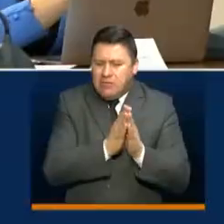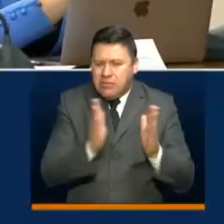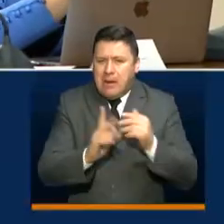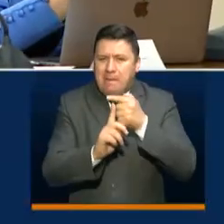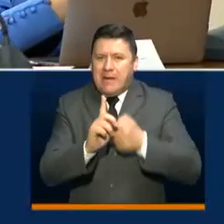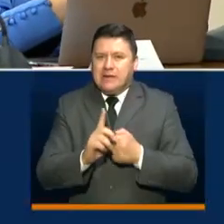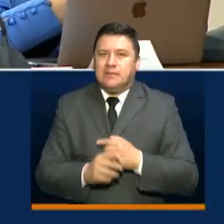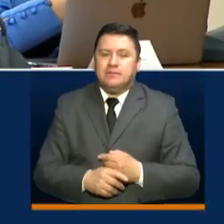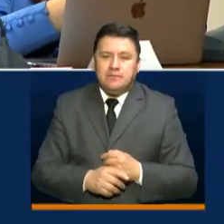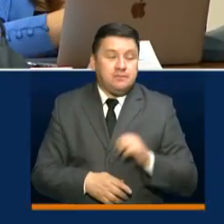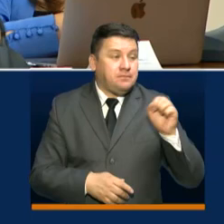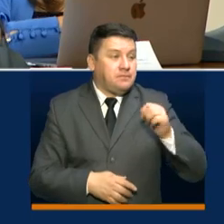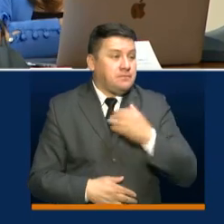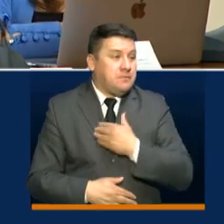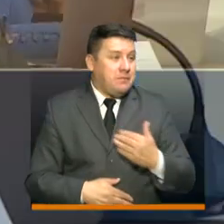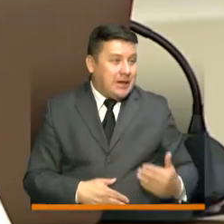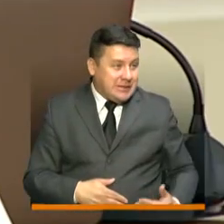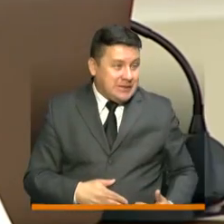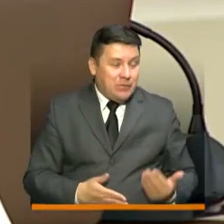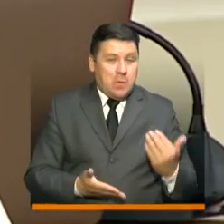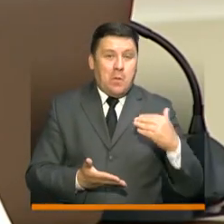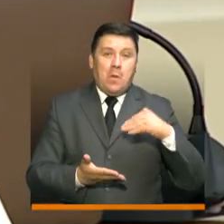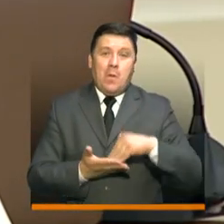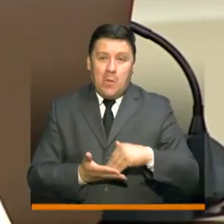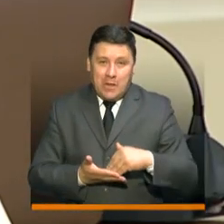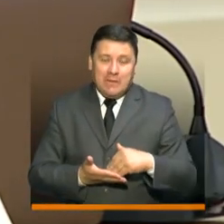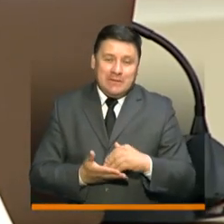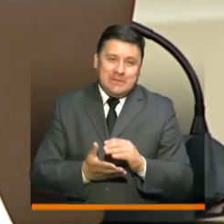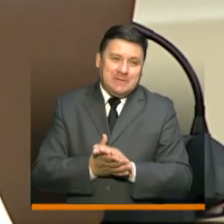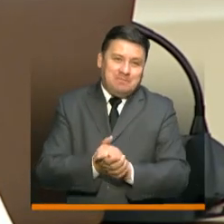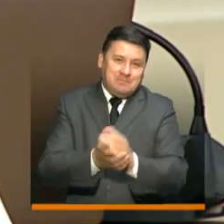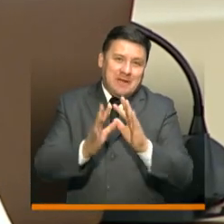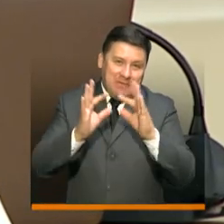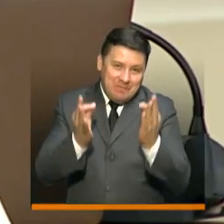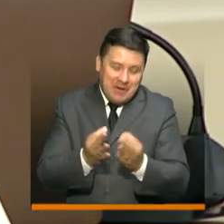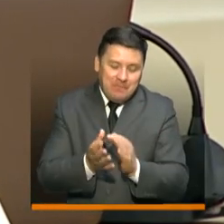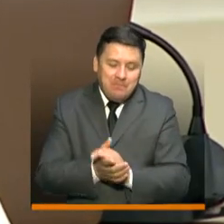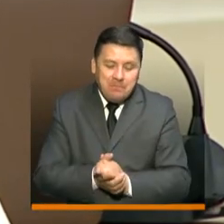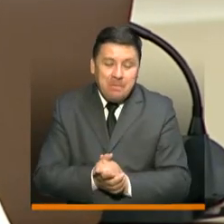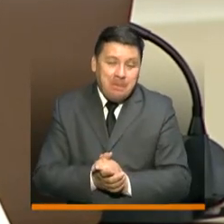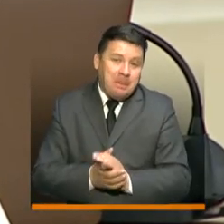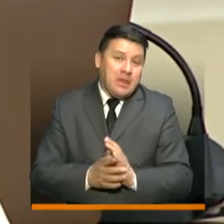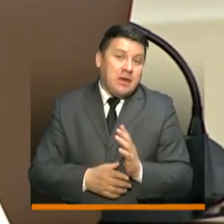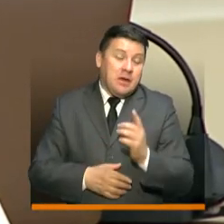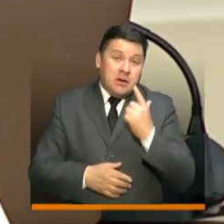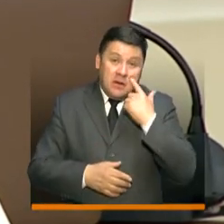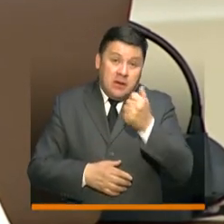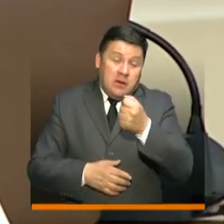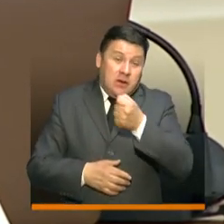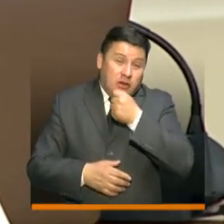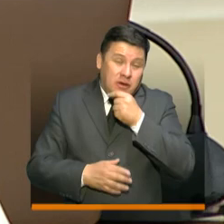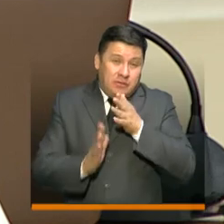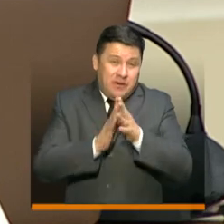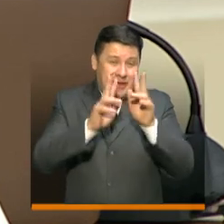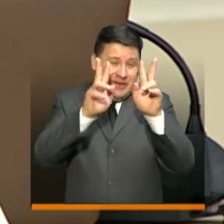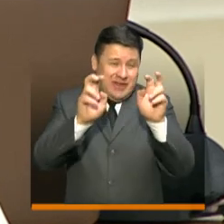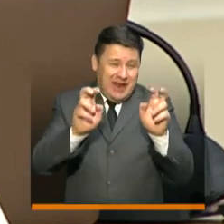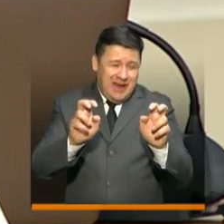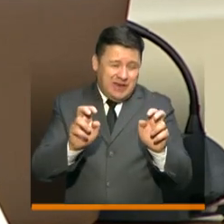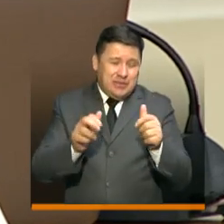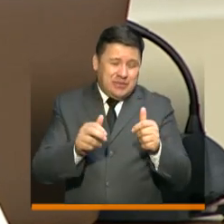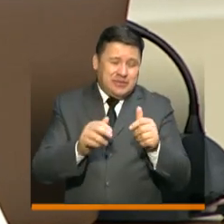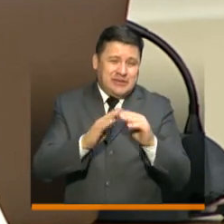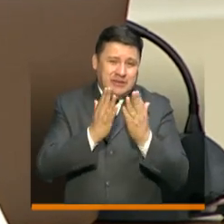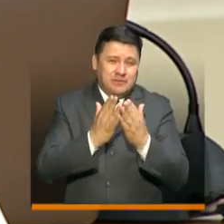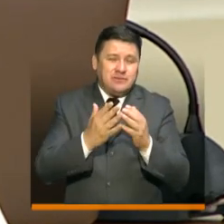mes? Bueno, gracias, presidente. Nuevamente acá con todas las familias colombianas, como ven muchas noticias de educación. En concreto, esto